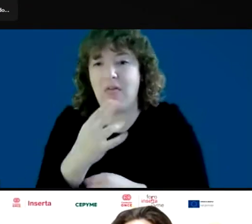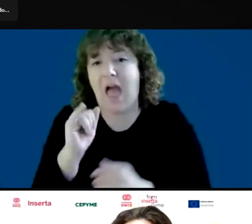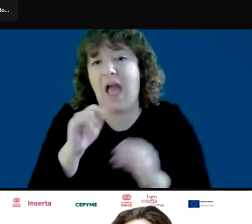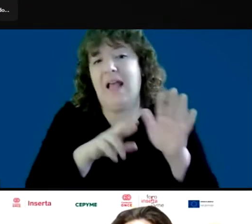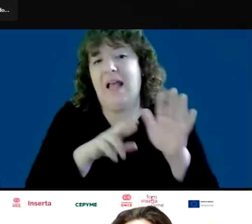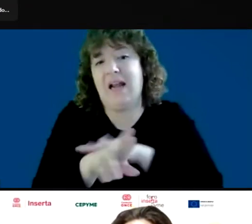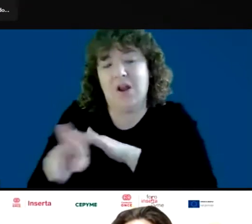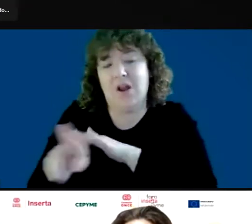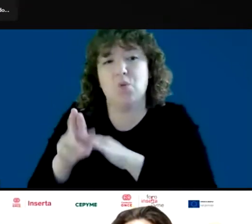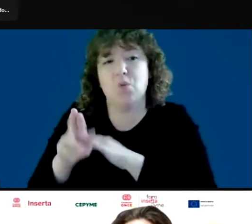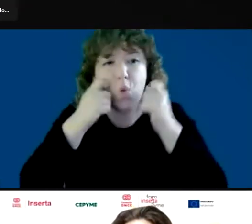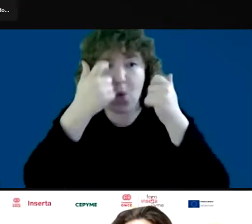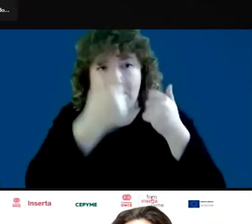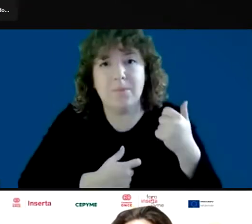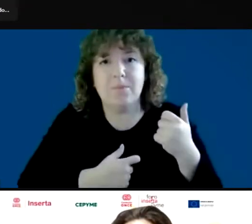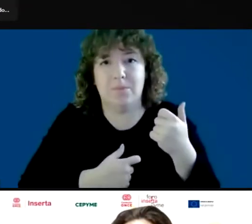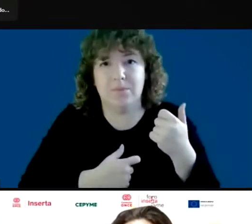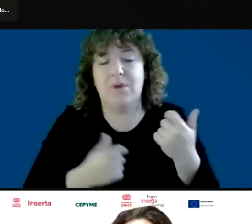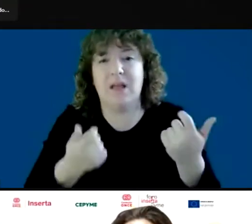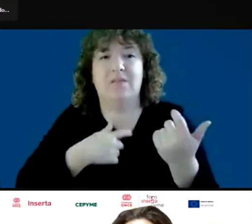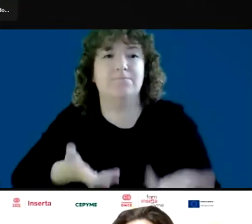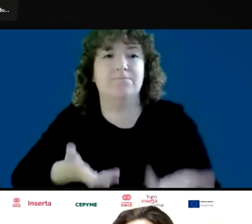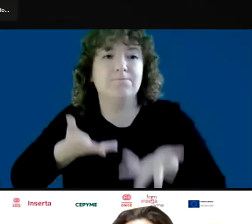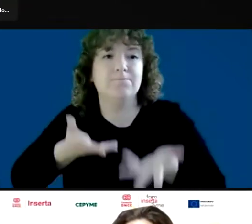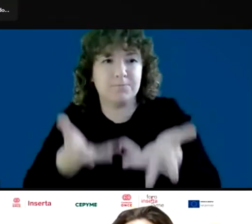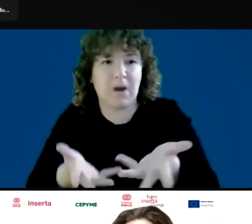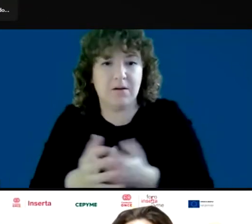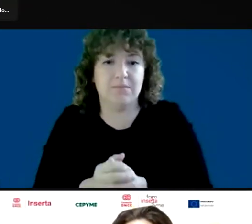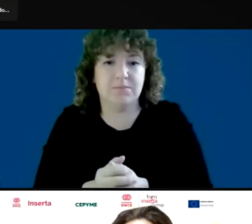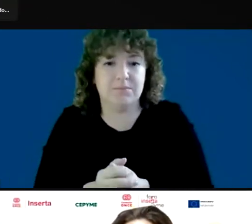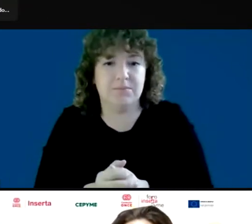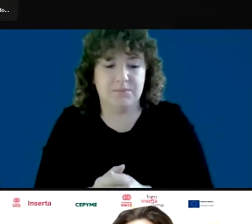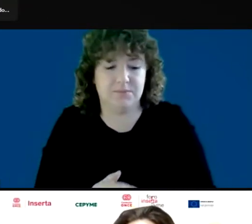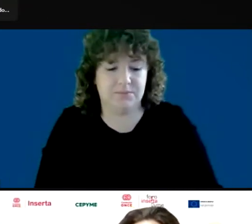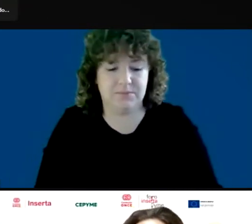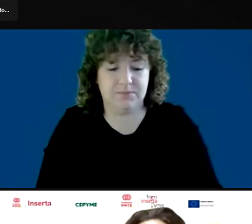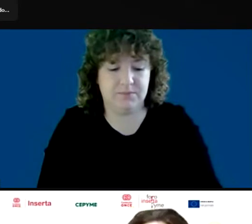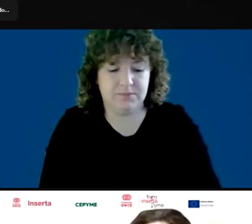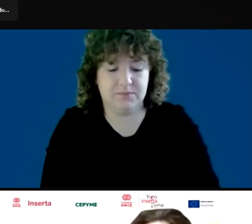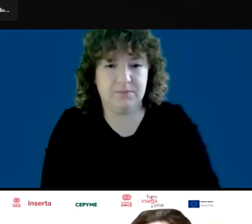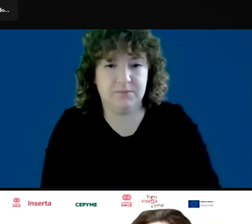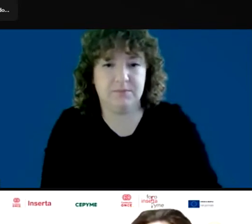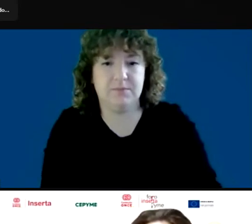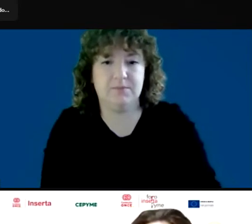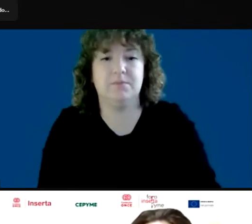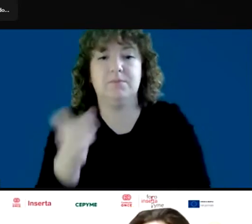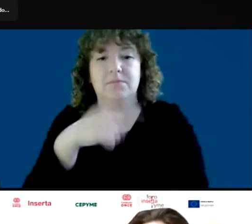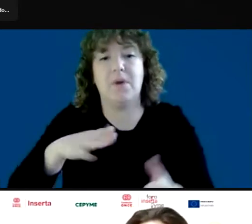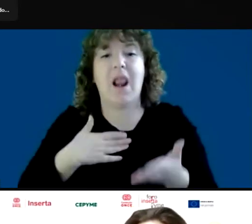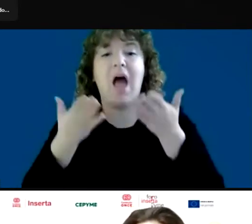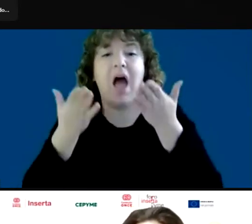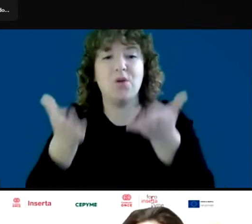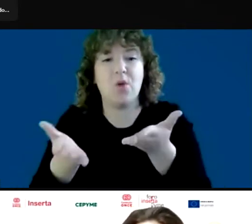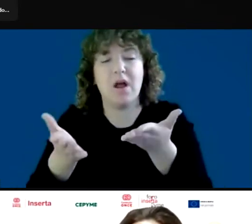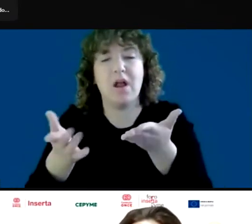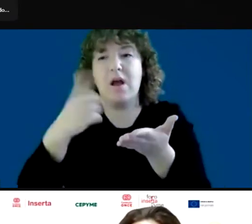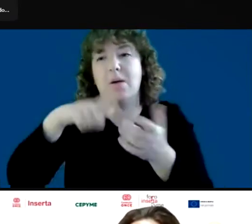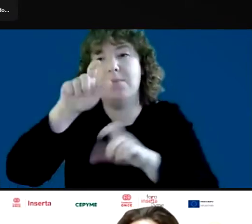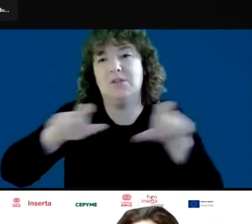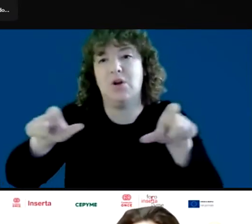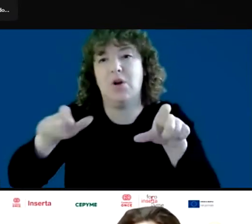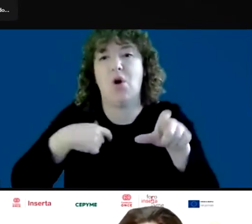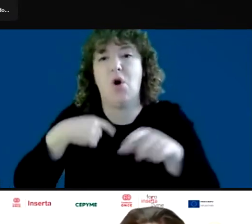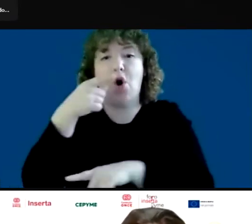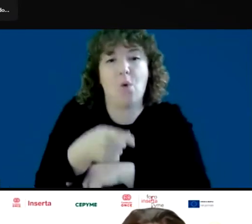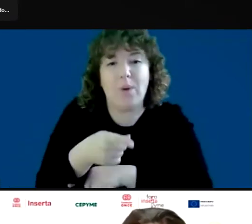humanos especializados que se ponen a vuestra disposición para ayudaros en aquellos que tengáis una obligación legal, para ayudaros a